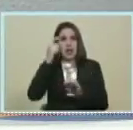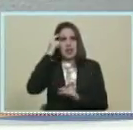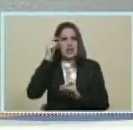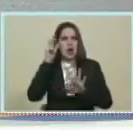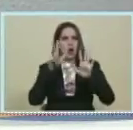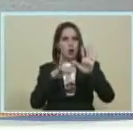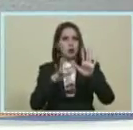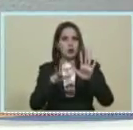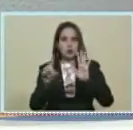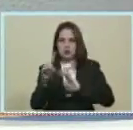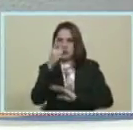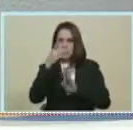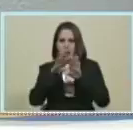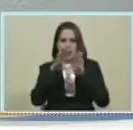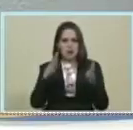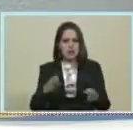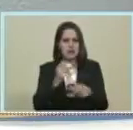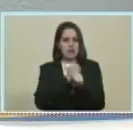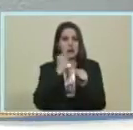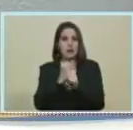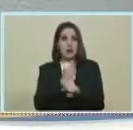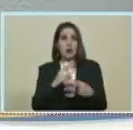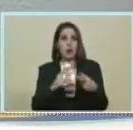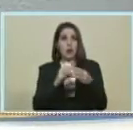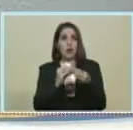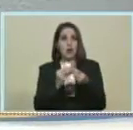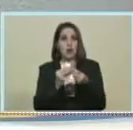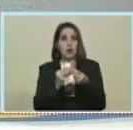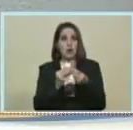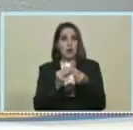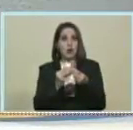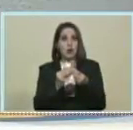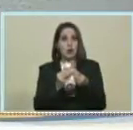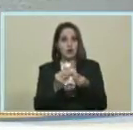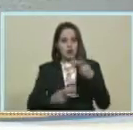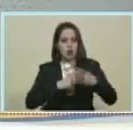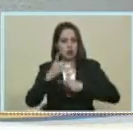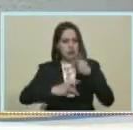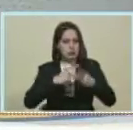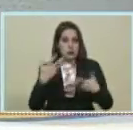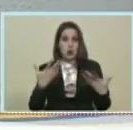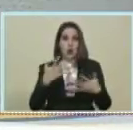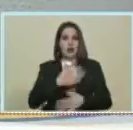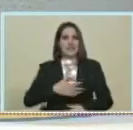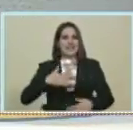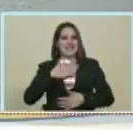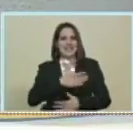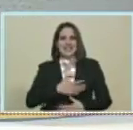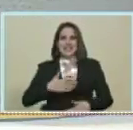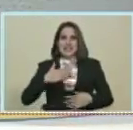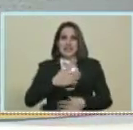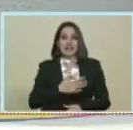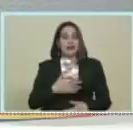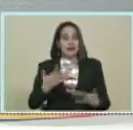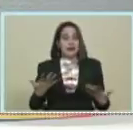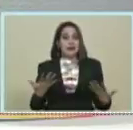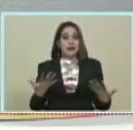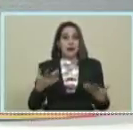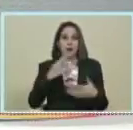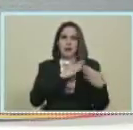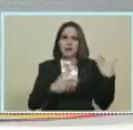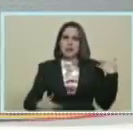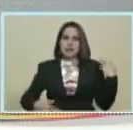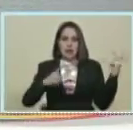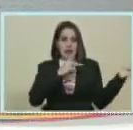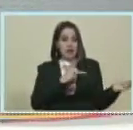Hicimos una primera mesa De trabajo Con algunos sectores Productivos Y nos da mucha satisfacción Presidente Que A